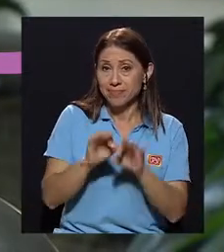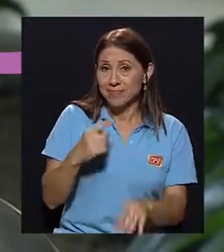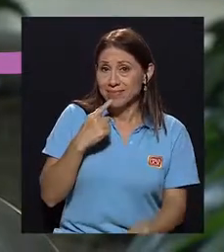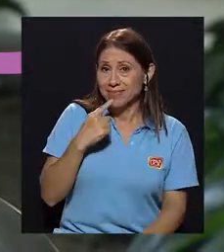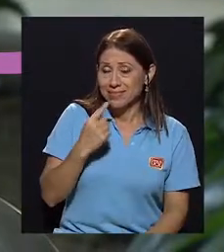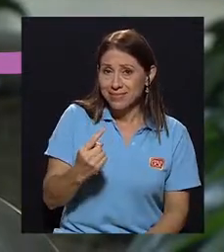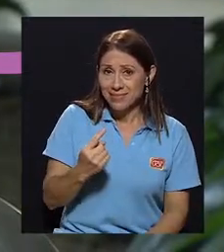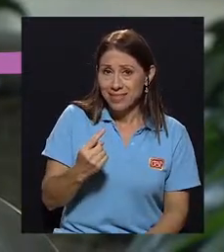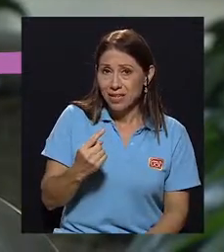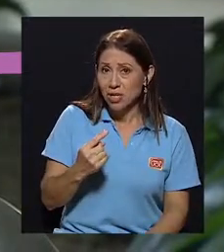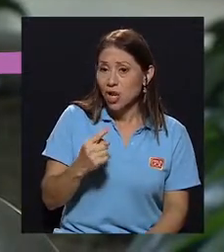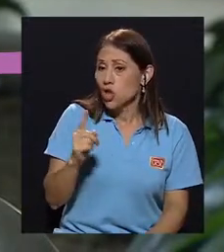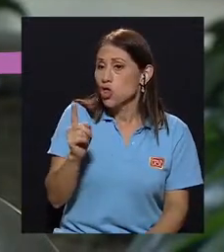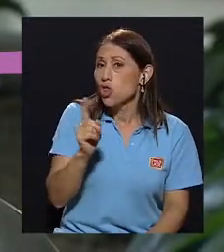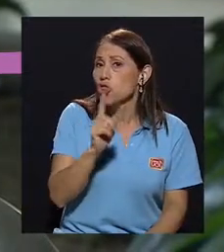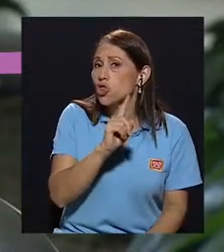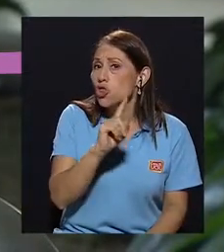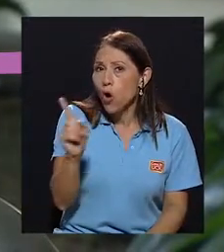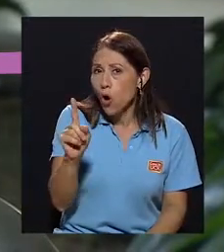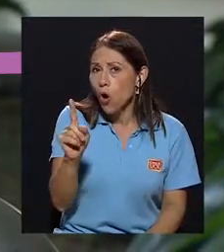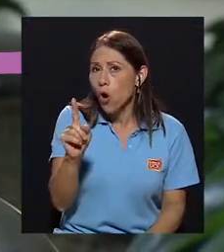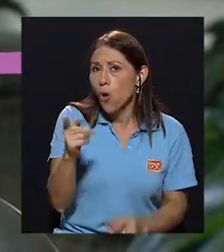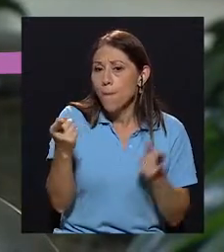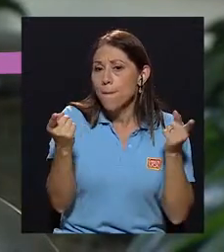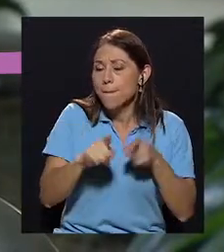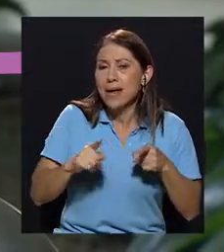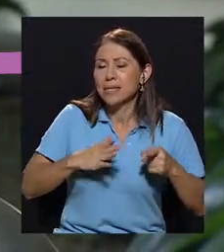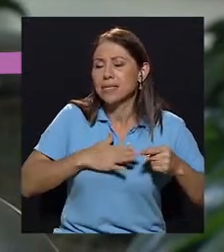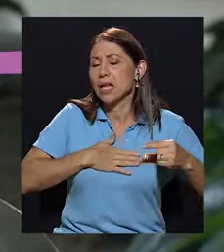ante toda pérdida habría un duelo.